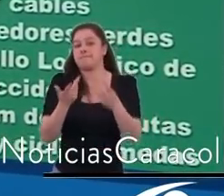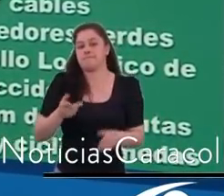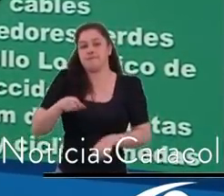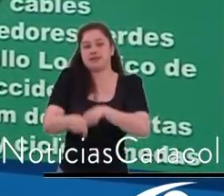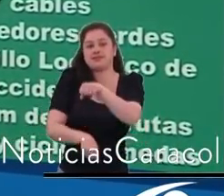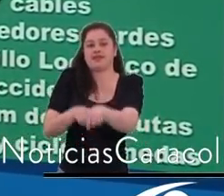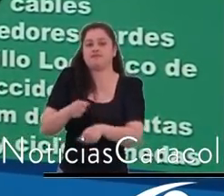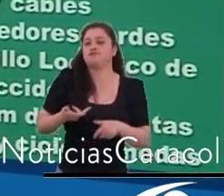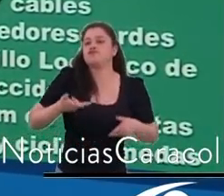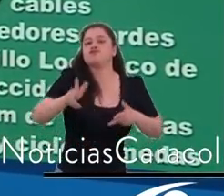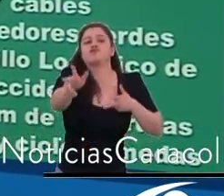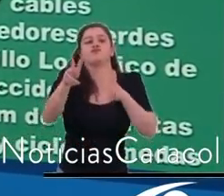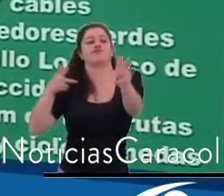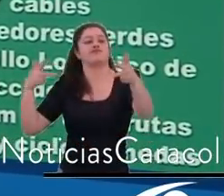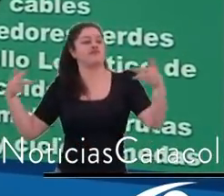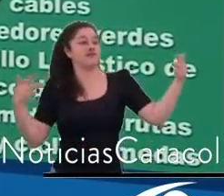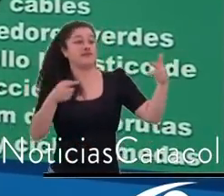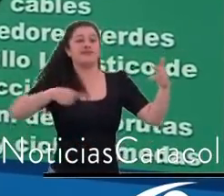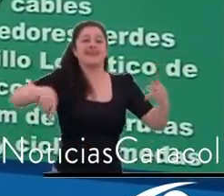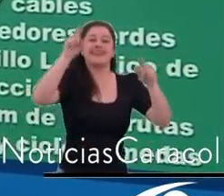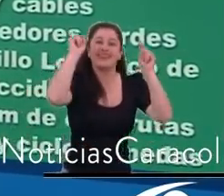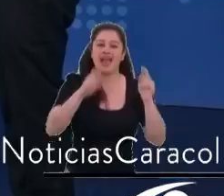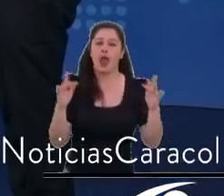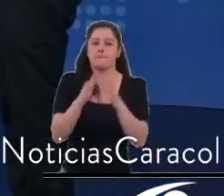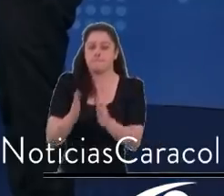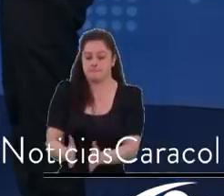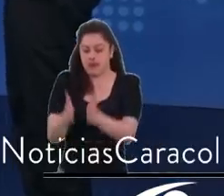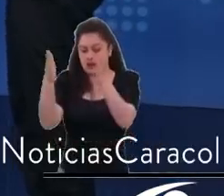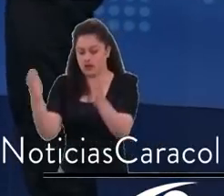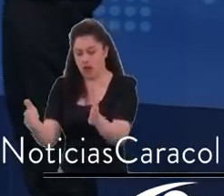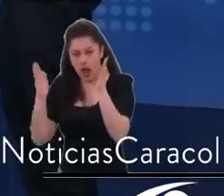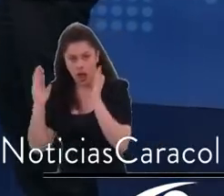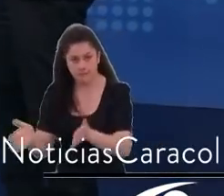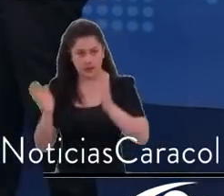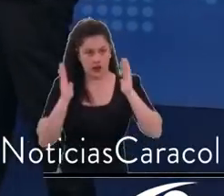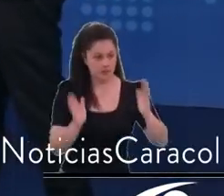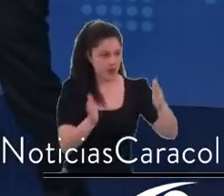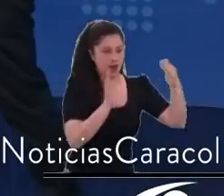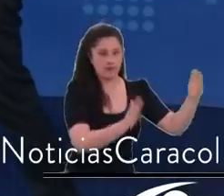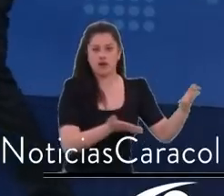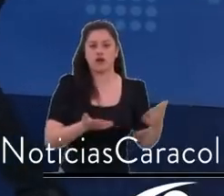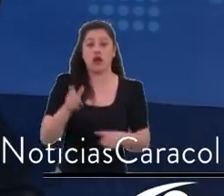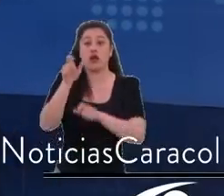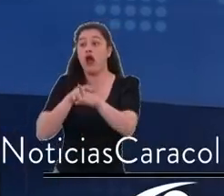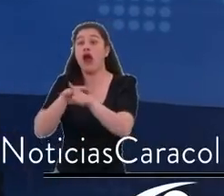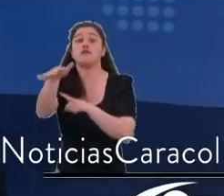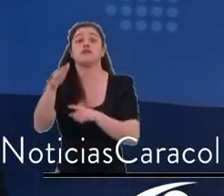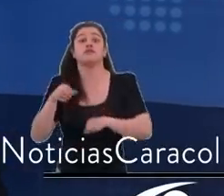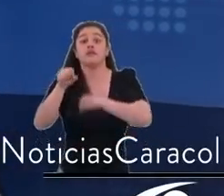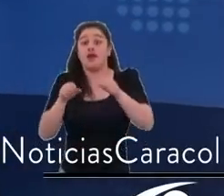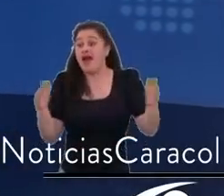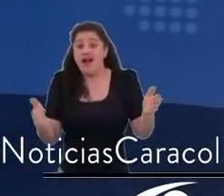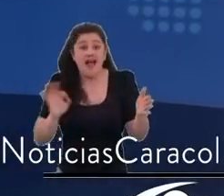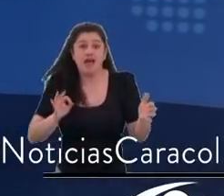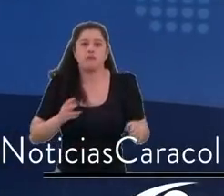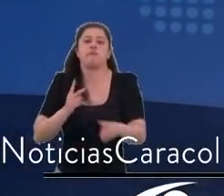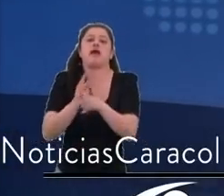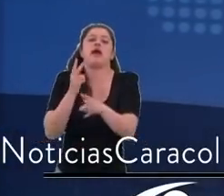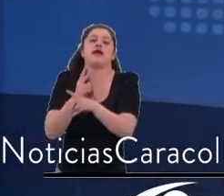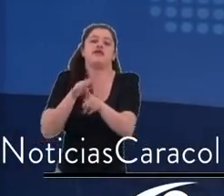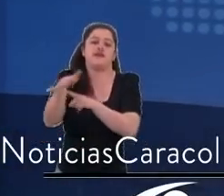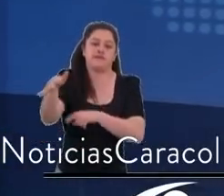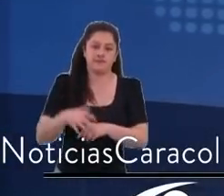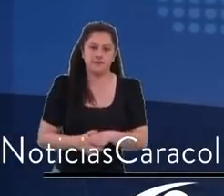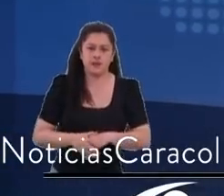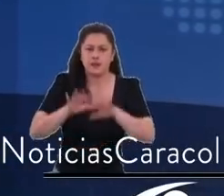segregado para que no pongan en riesgo la vida a los ciclistas. Me surge esta pregunta, usted me dice si me la responde ya o más adelante.